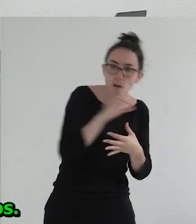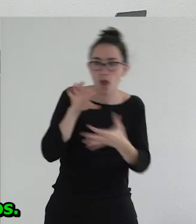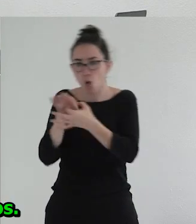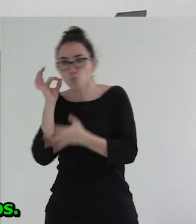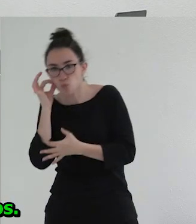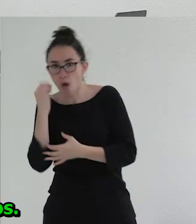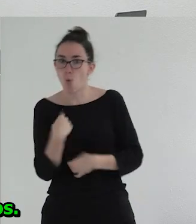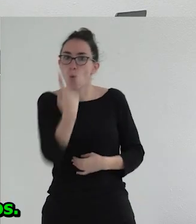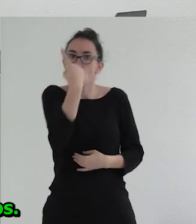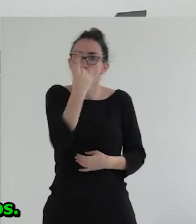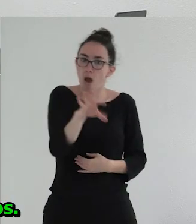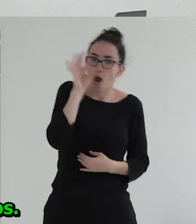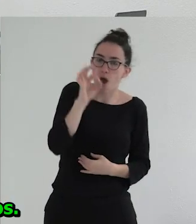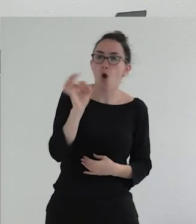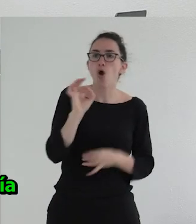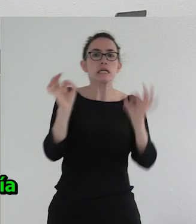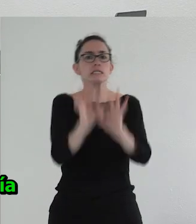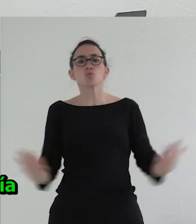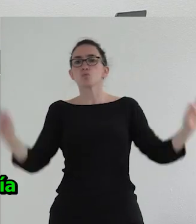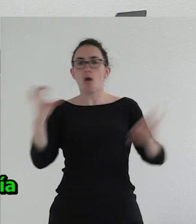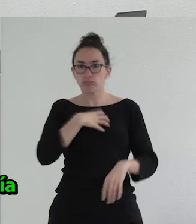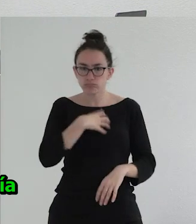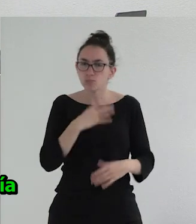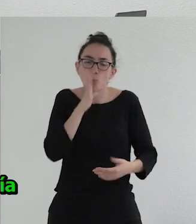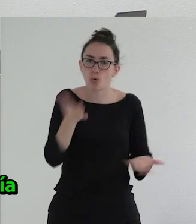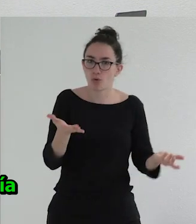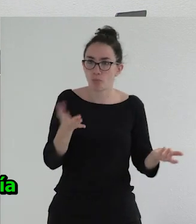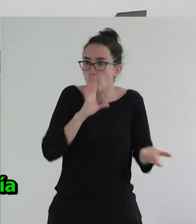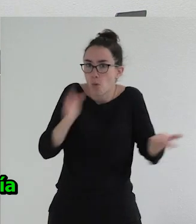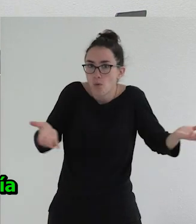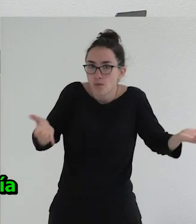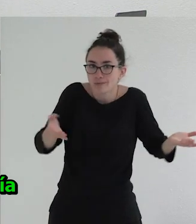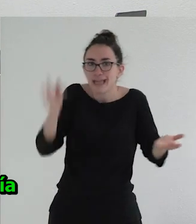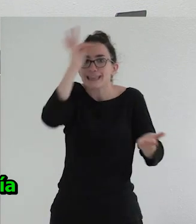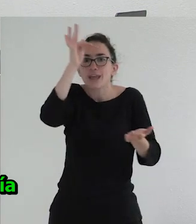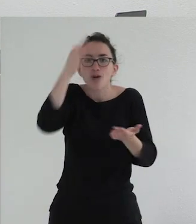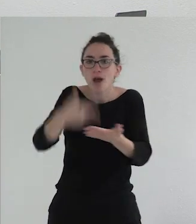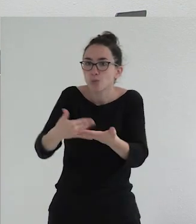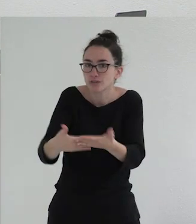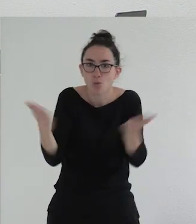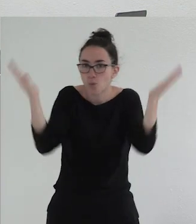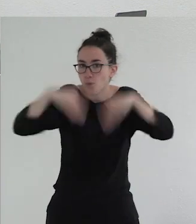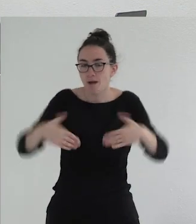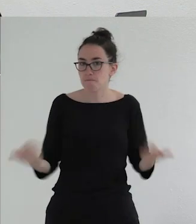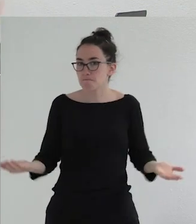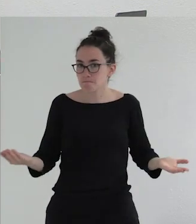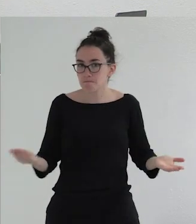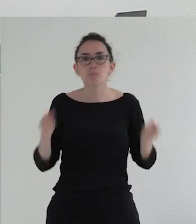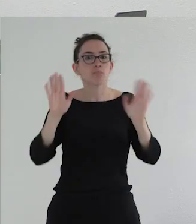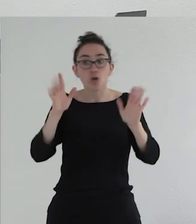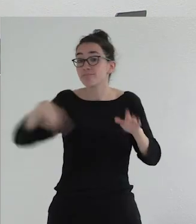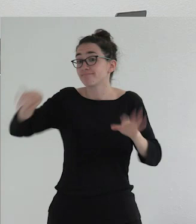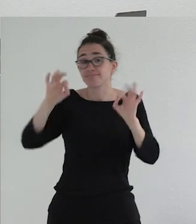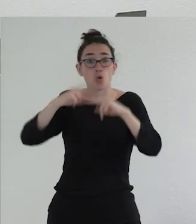una, y nunca ninguna, y nunca las dos. O sea, eso no existe ningún tipo de teoría que pudiera justificar eso. No existe. Pero en cambio la